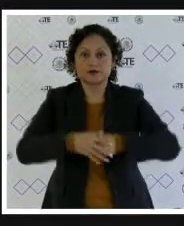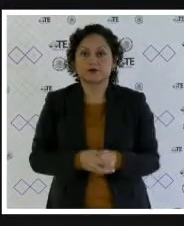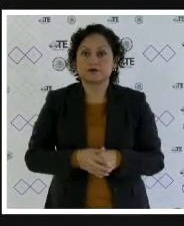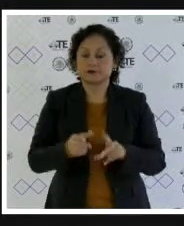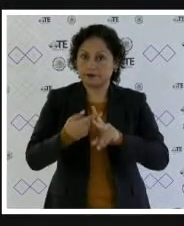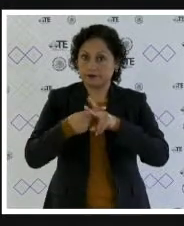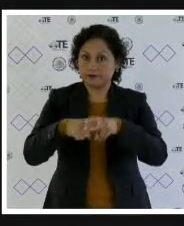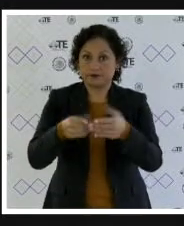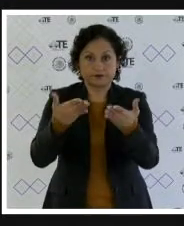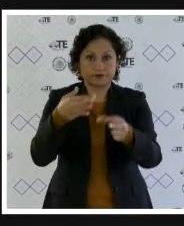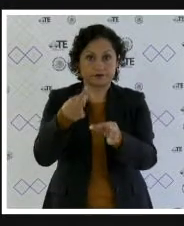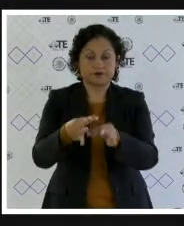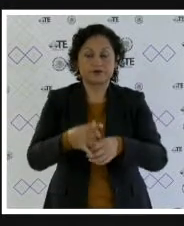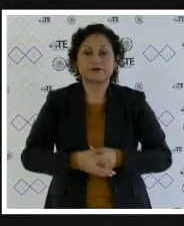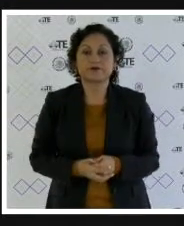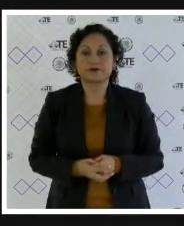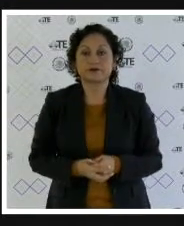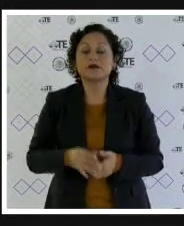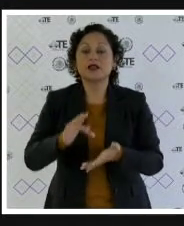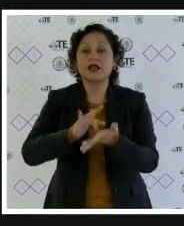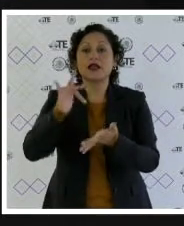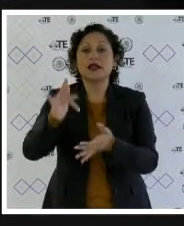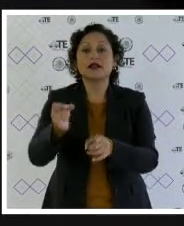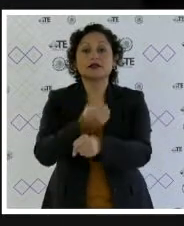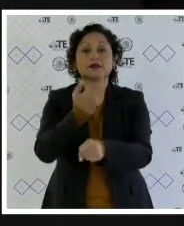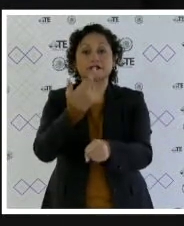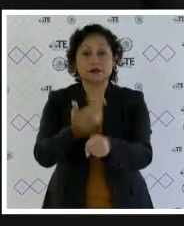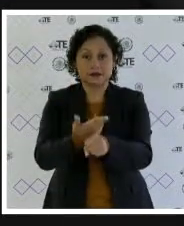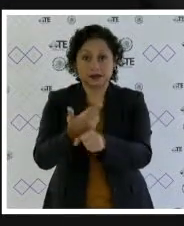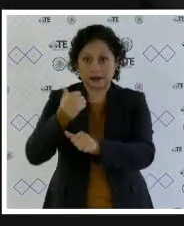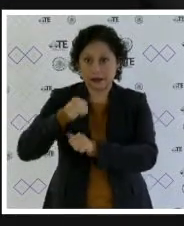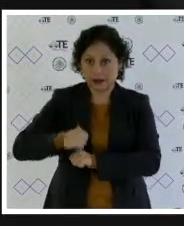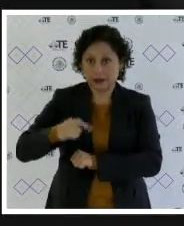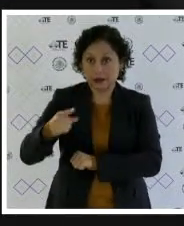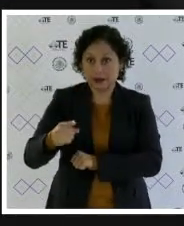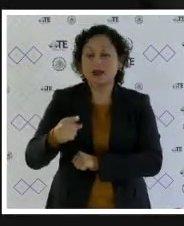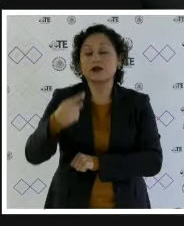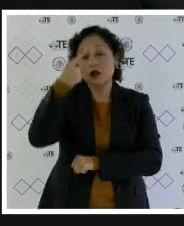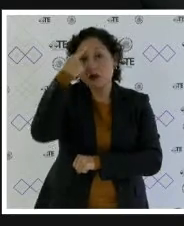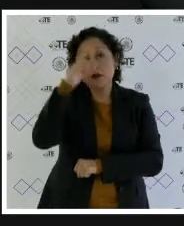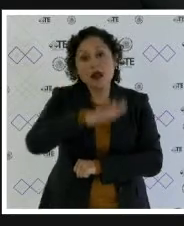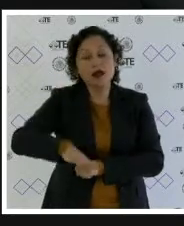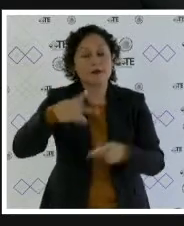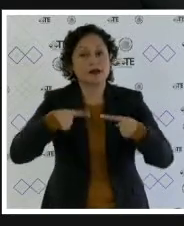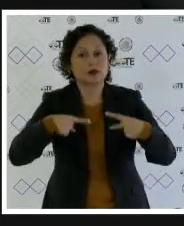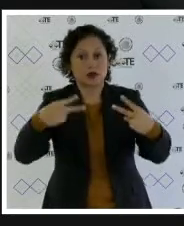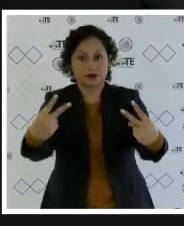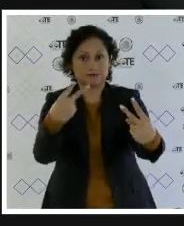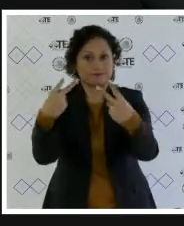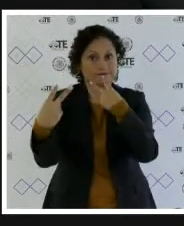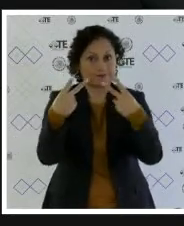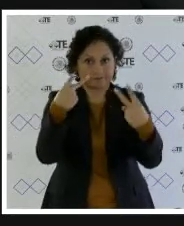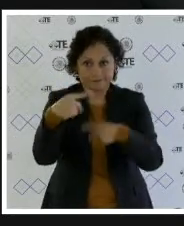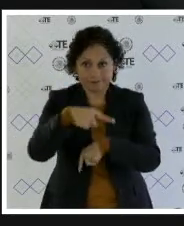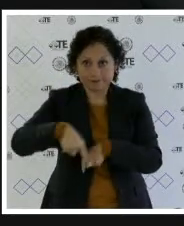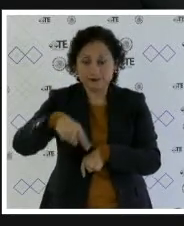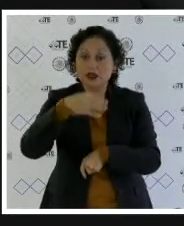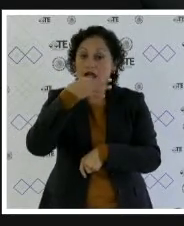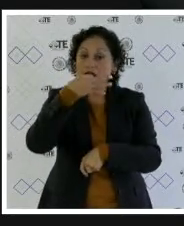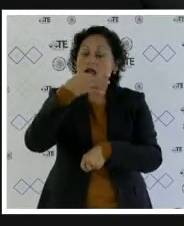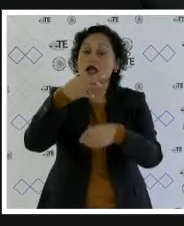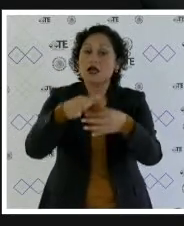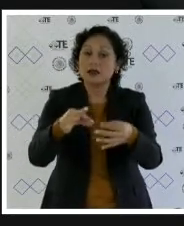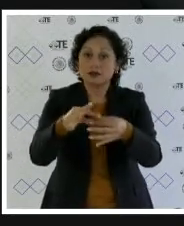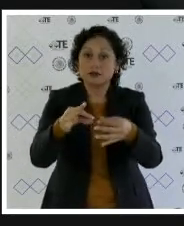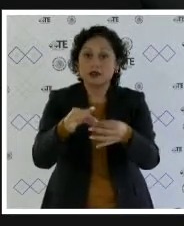gracias, secretario. Para conocimiento de la audiencia que sigue esta transmisión vía remota, informar que en caso de